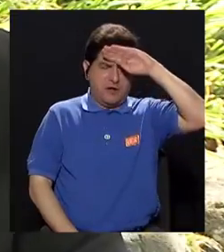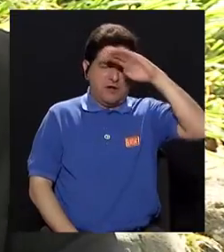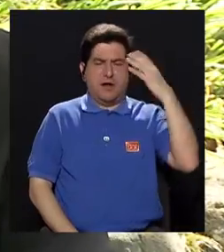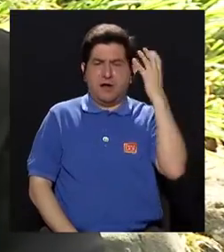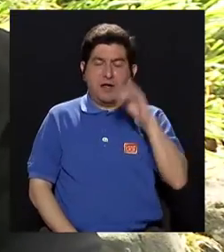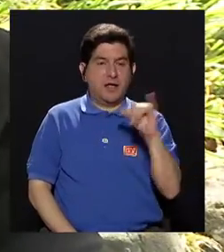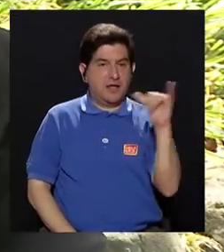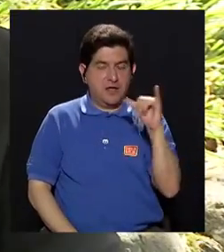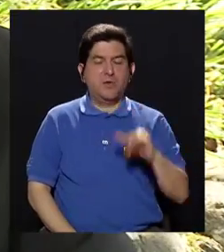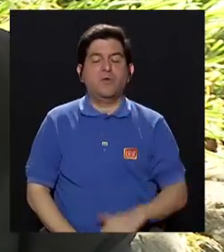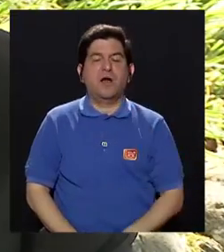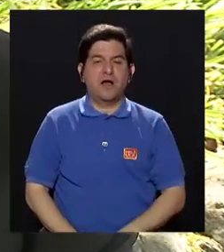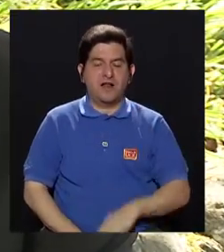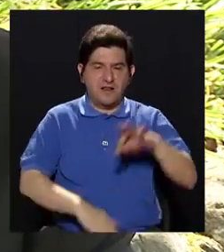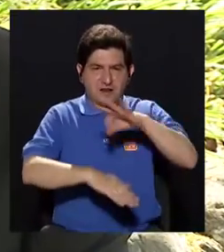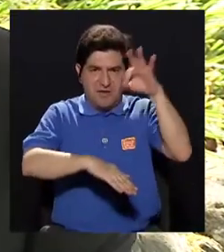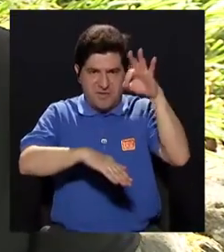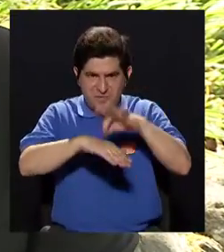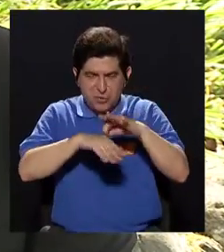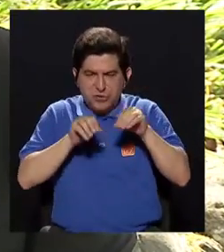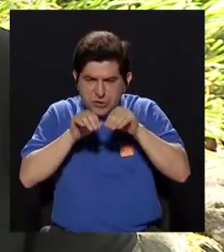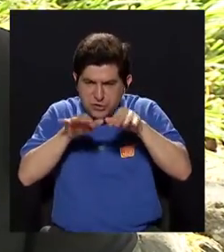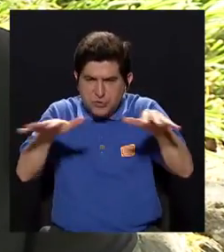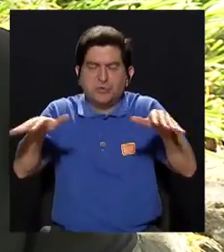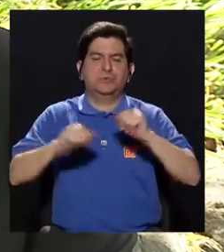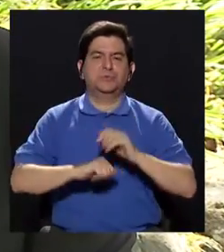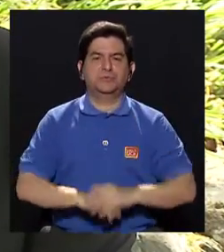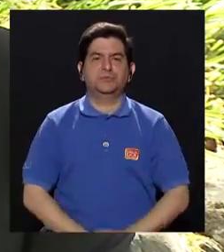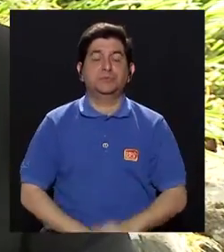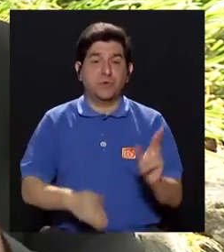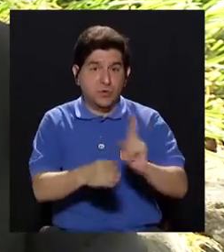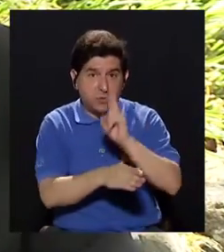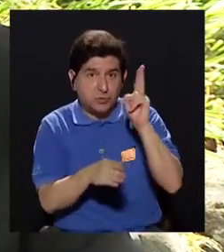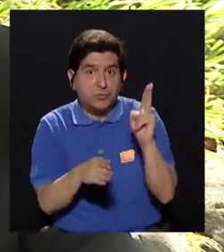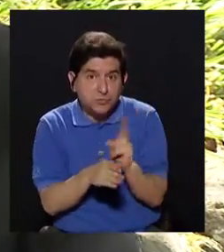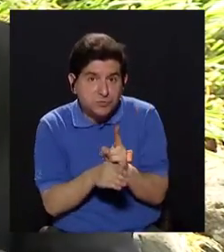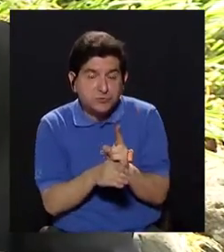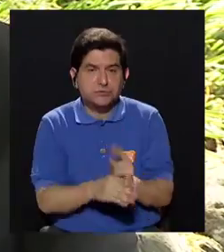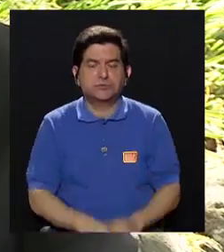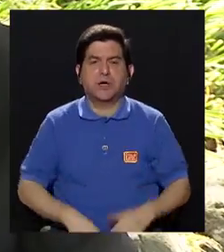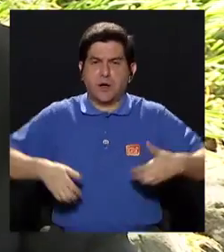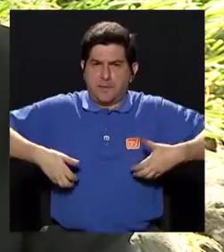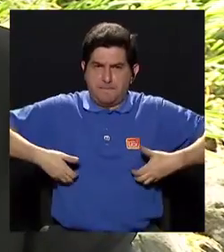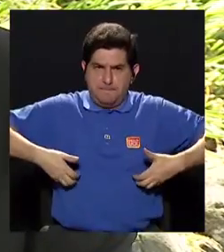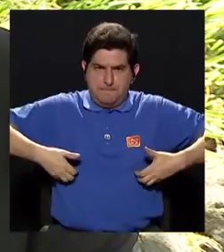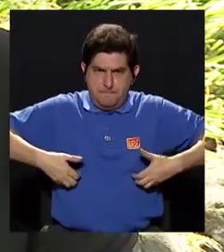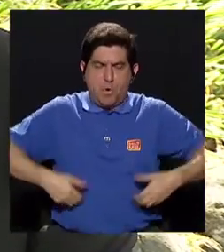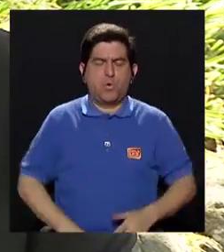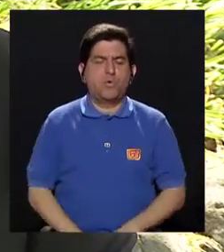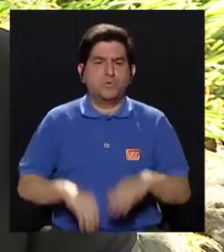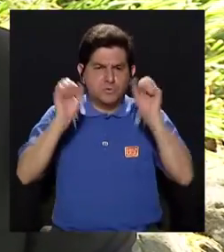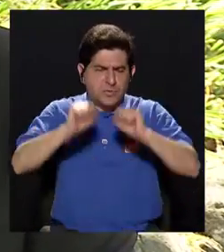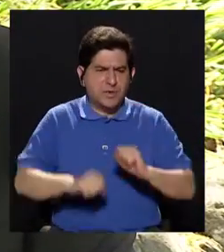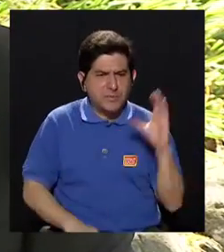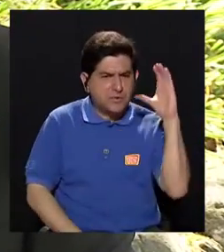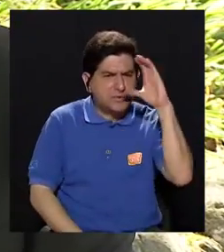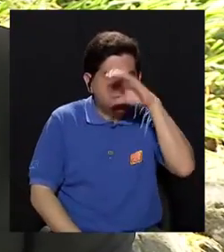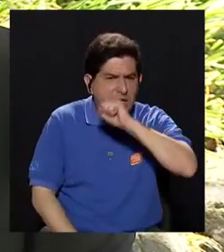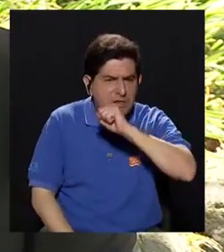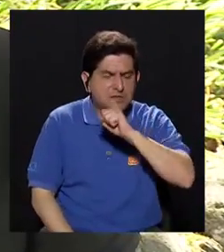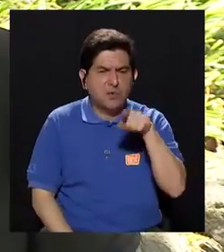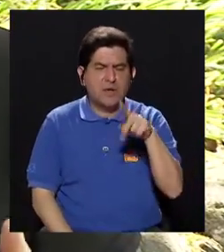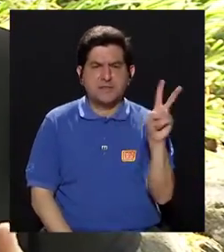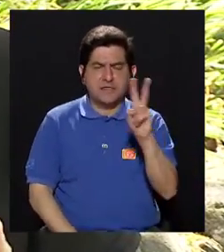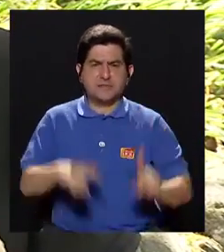virus que también es transmitido por mosquitos. Entonces, se utilizaban monos sentinela para poder detectar a